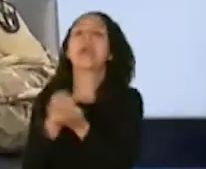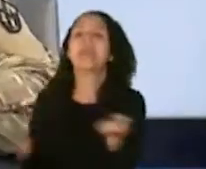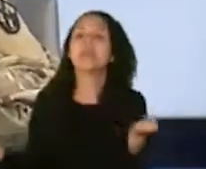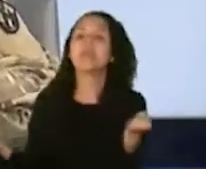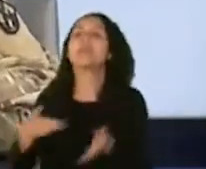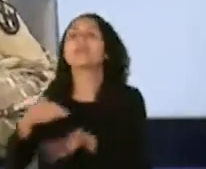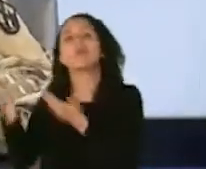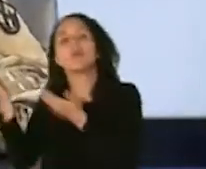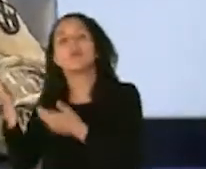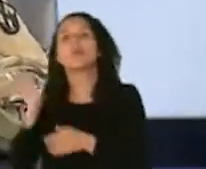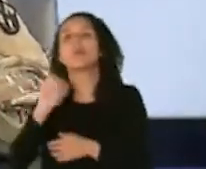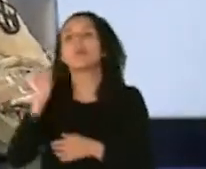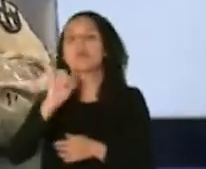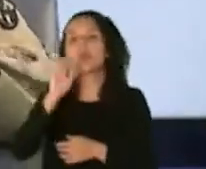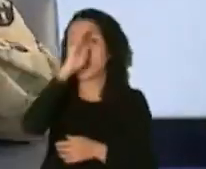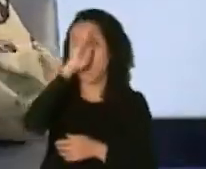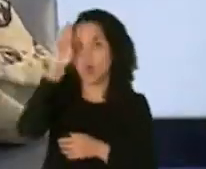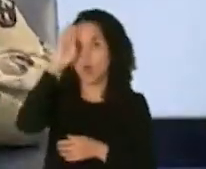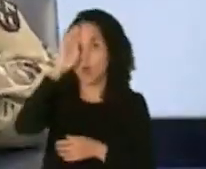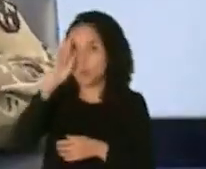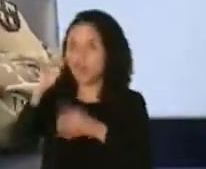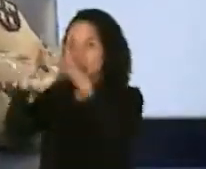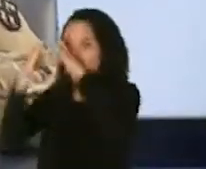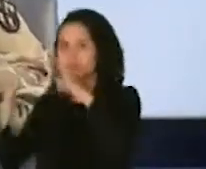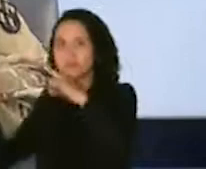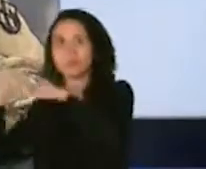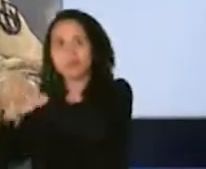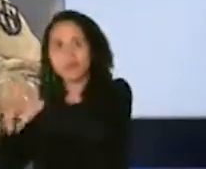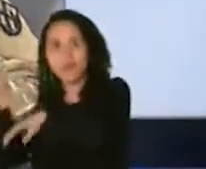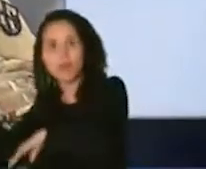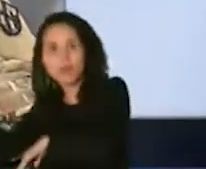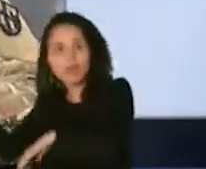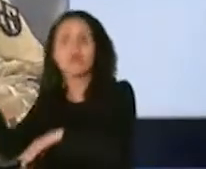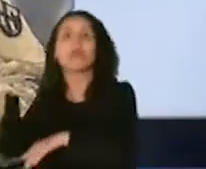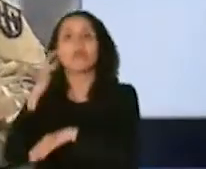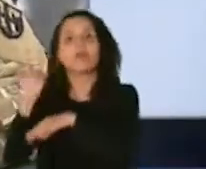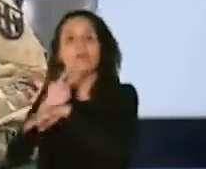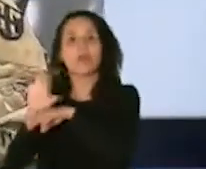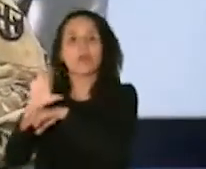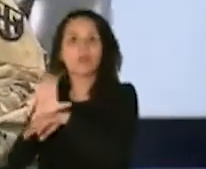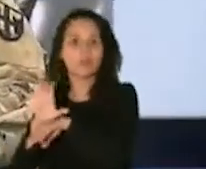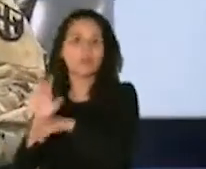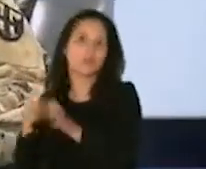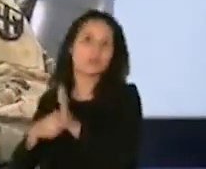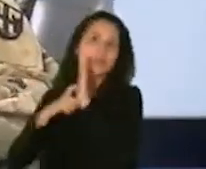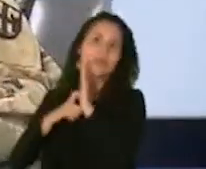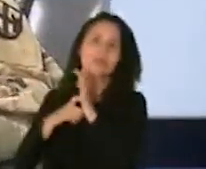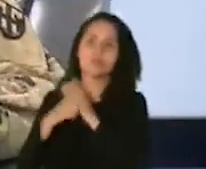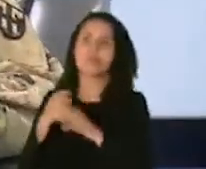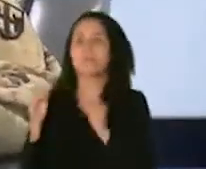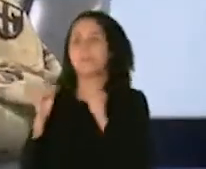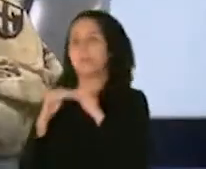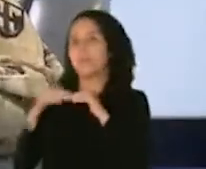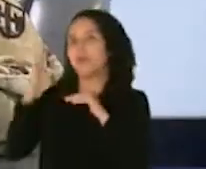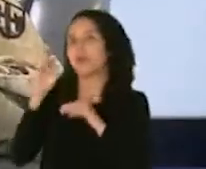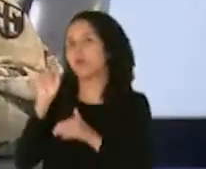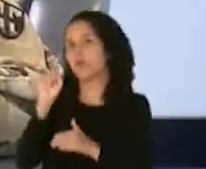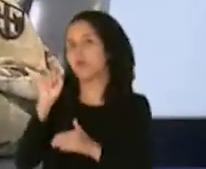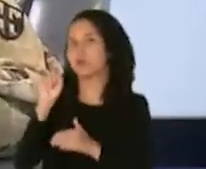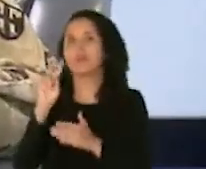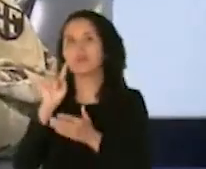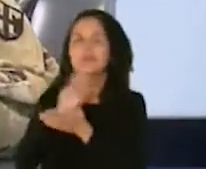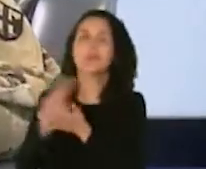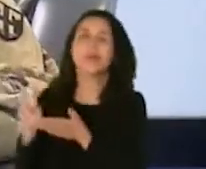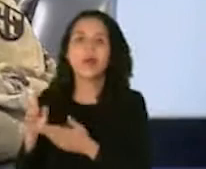estar moviendo nuestros hospitales movibles para poder estar allí porque para vacunar a Vieques y Culebra nos coge más de una semana. Así que todo ese